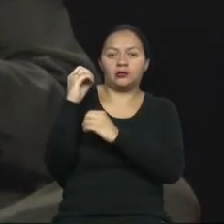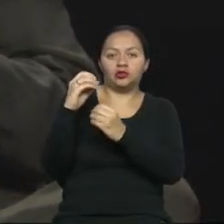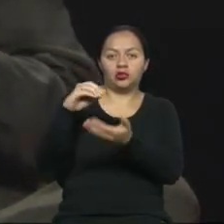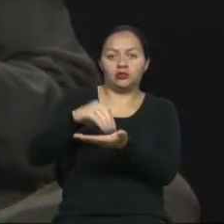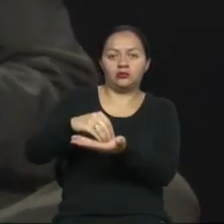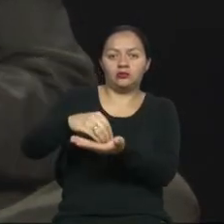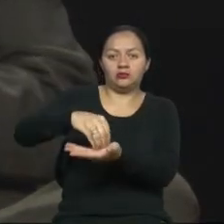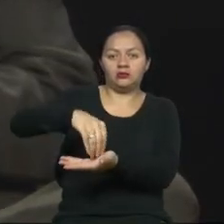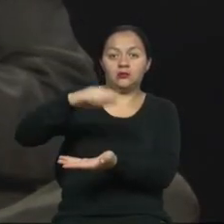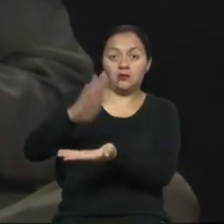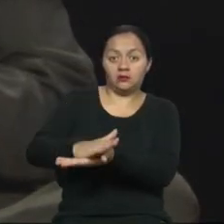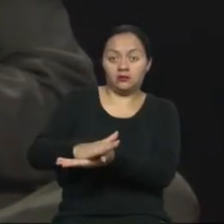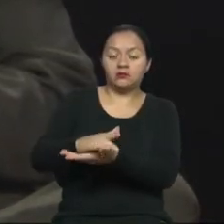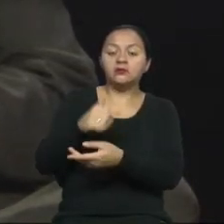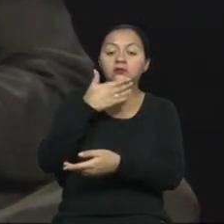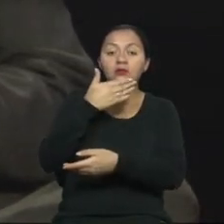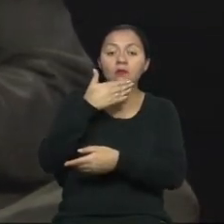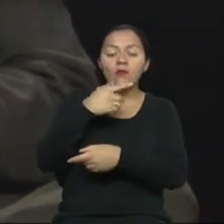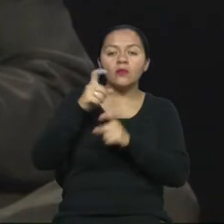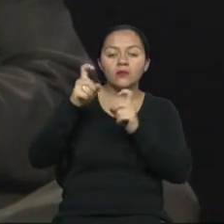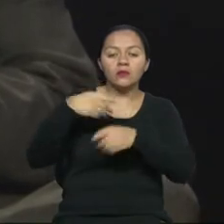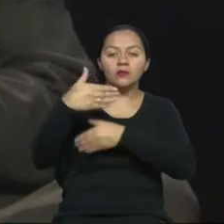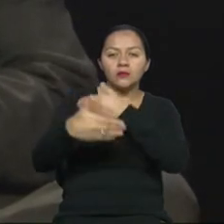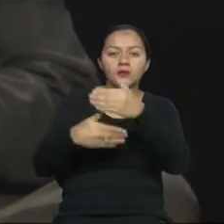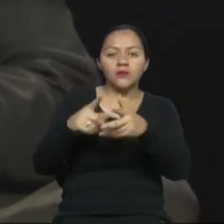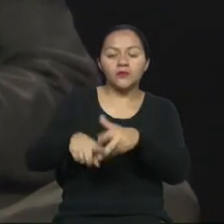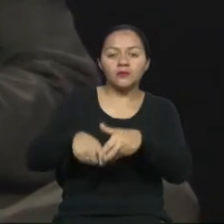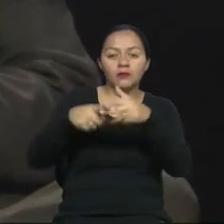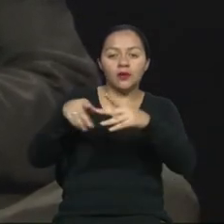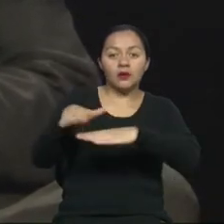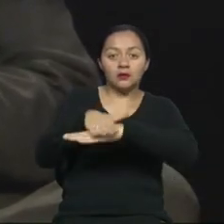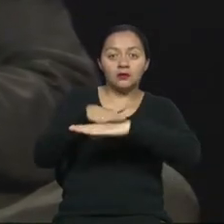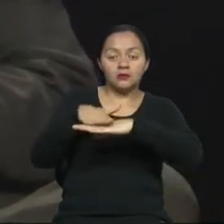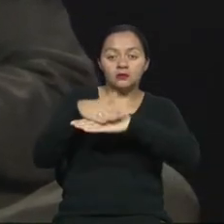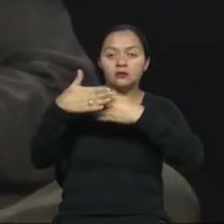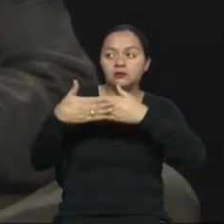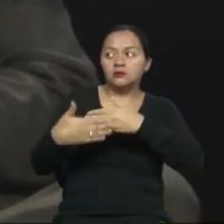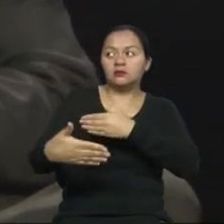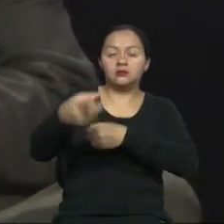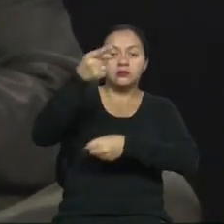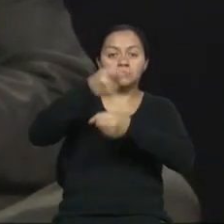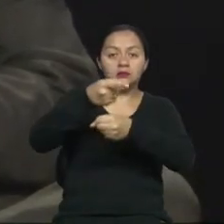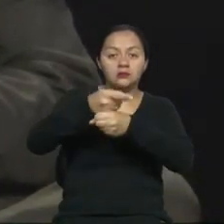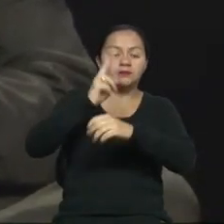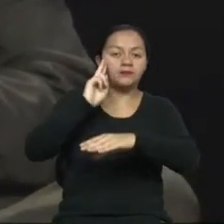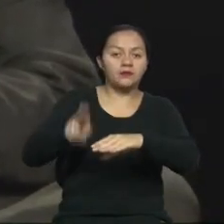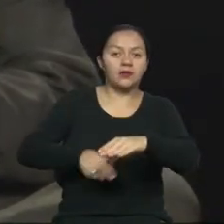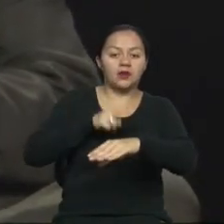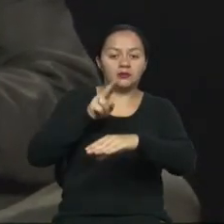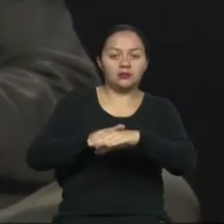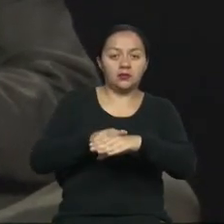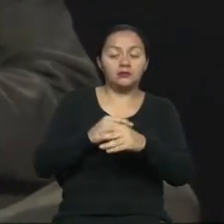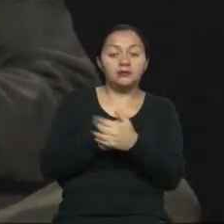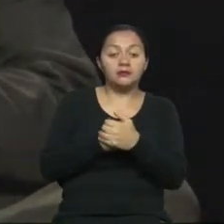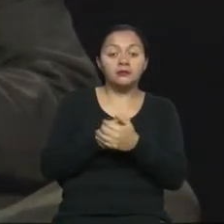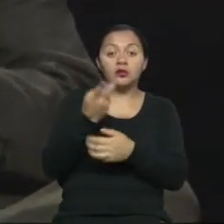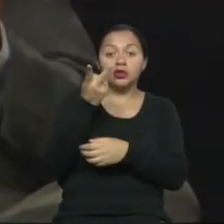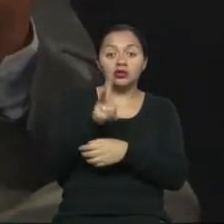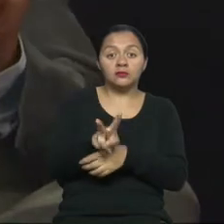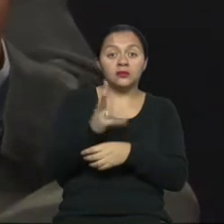estas de aplicación obligatoria, comienzan a ser la base de las ordenanzas a nivel nacional. Desde el 2014,